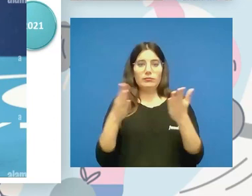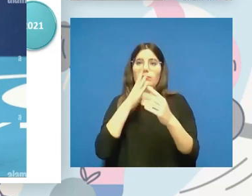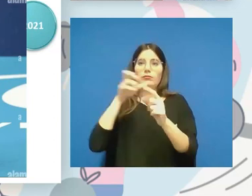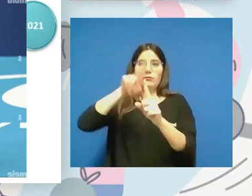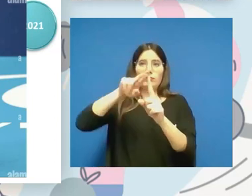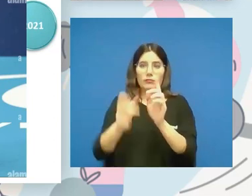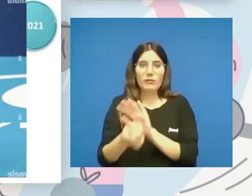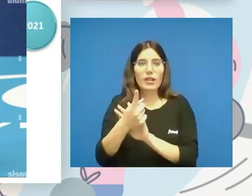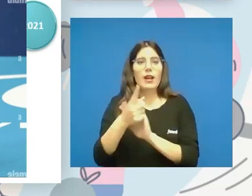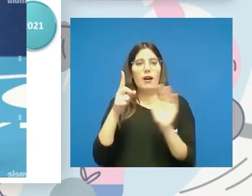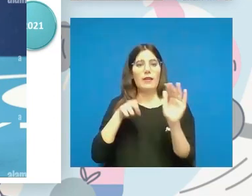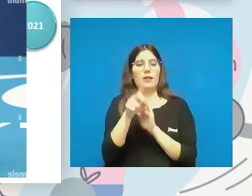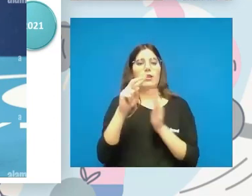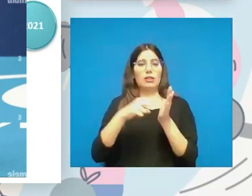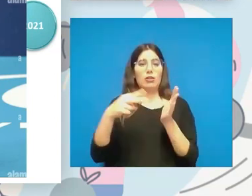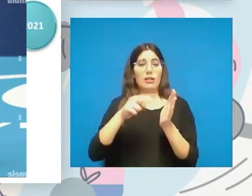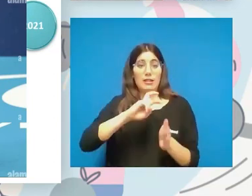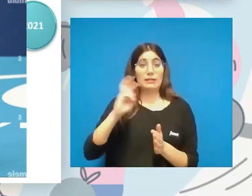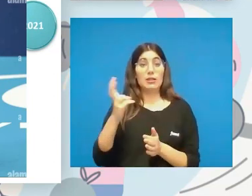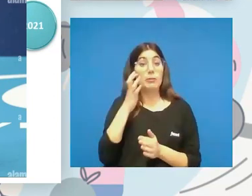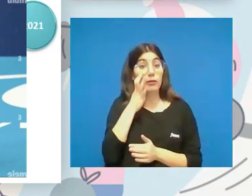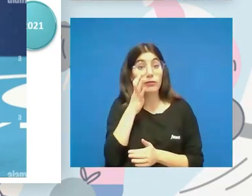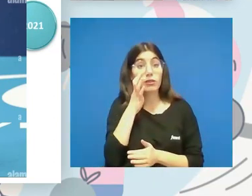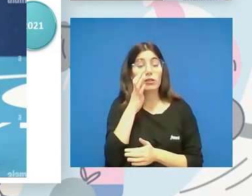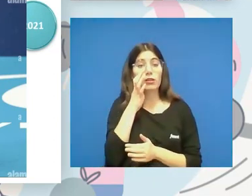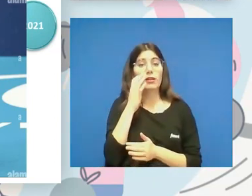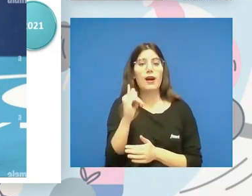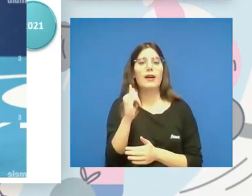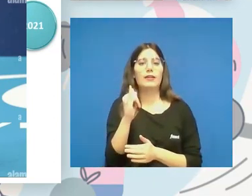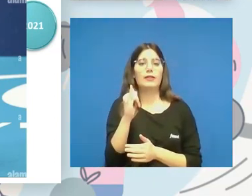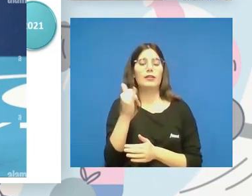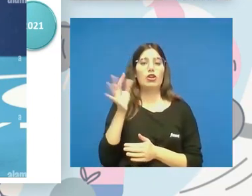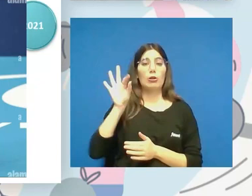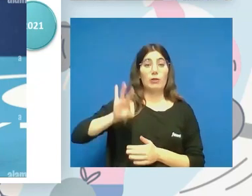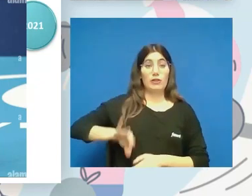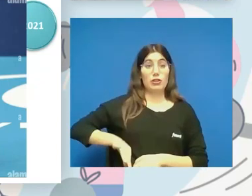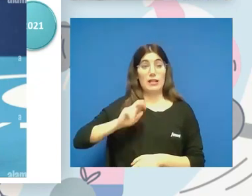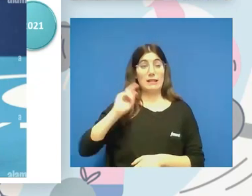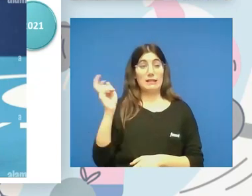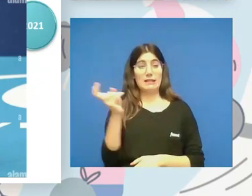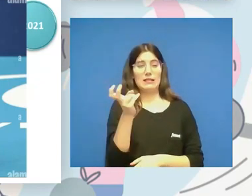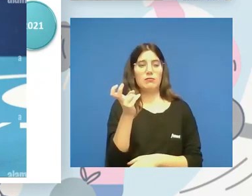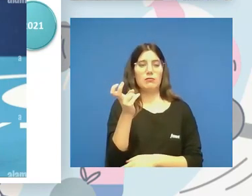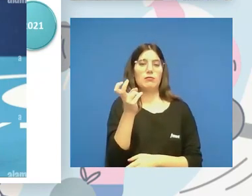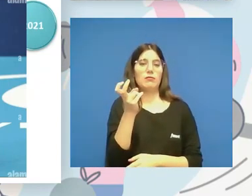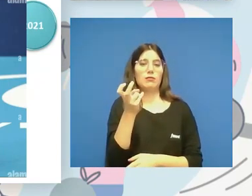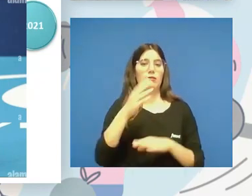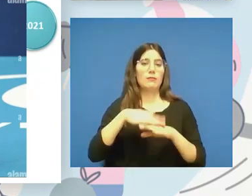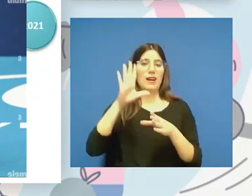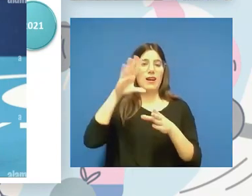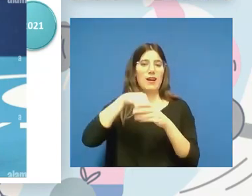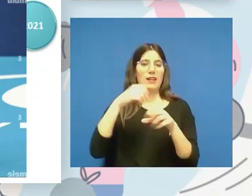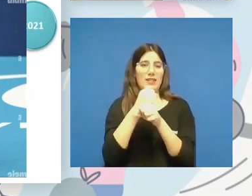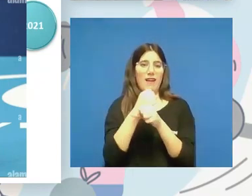desarrollando tecnología, etc. Pero sí que es verdad que entran distintos profesionales en el trabajo con las personas con